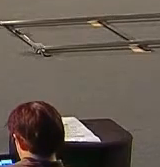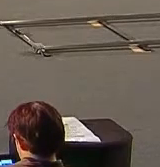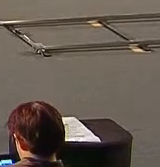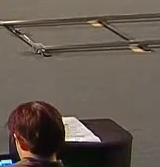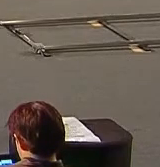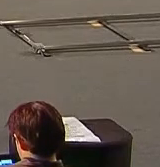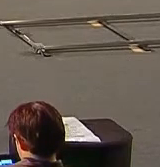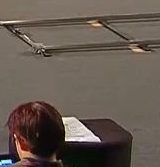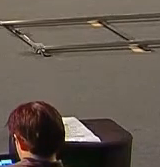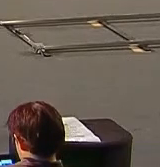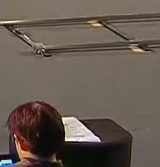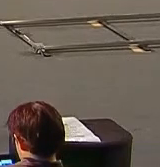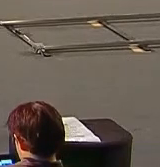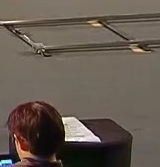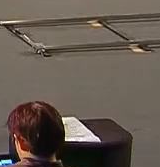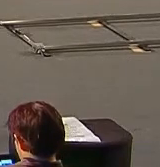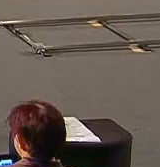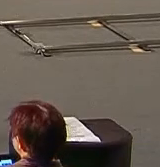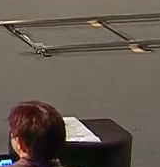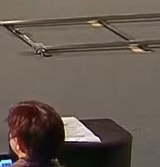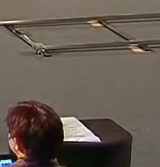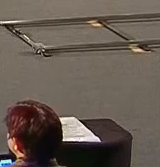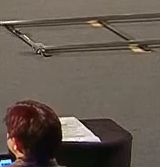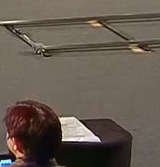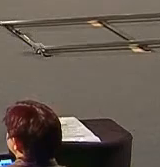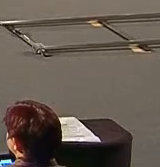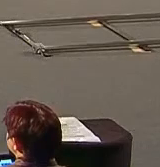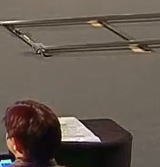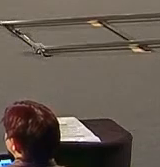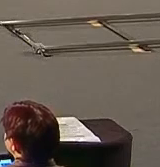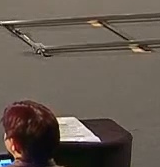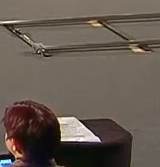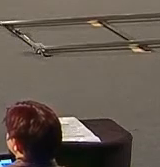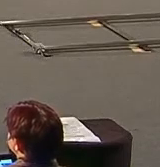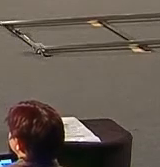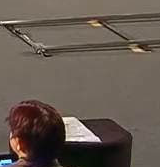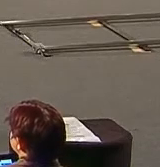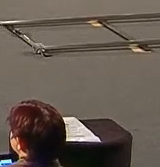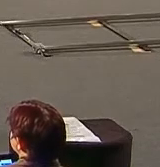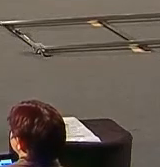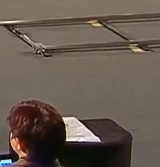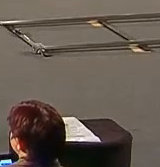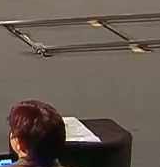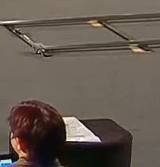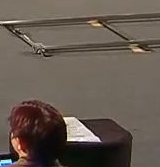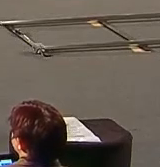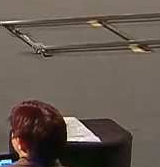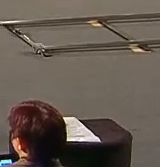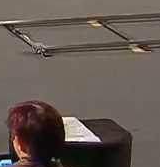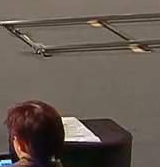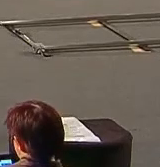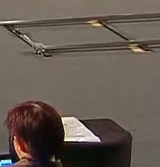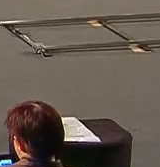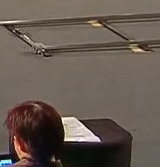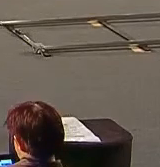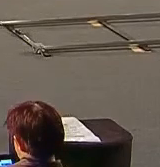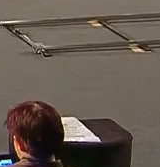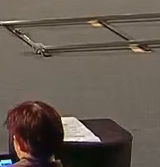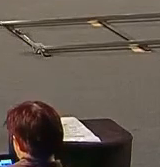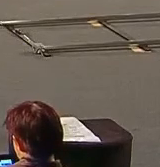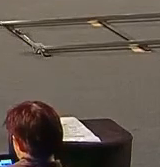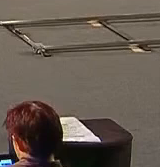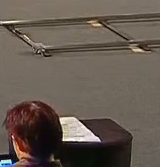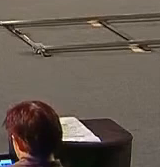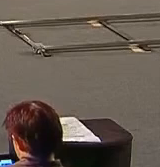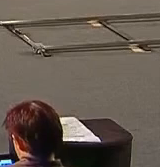distribución de esos casos y vemos que ya, tal como lo veníamos observando, la región de América supera a la región